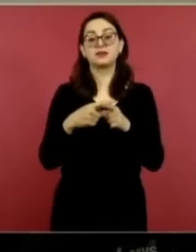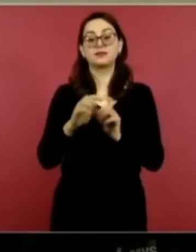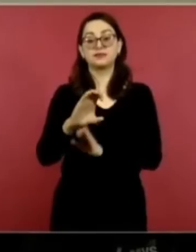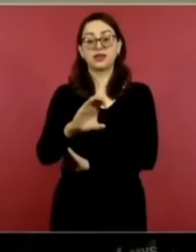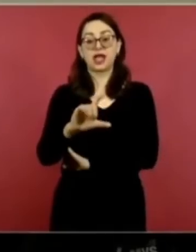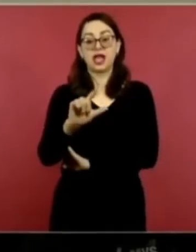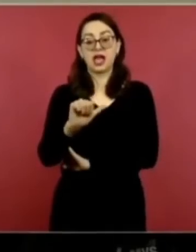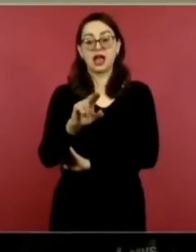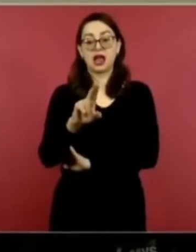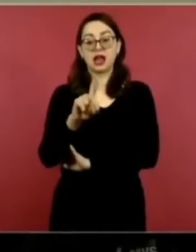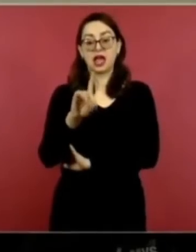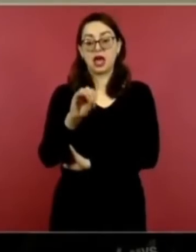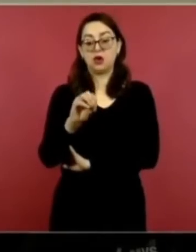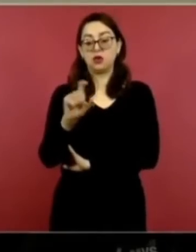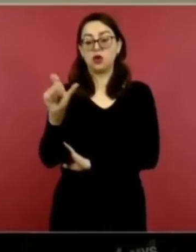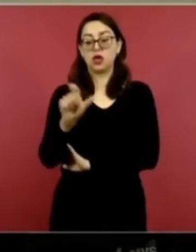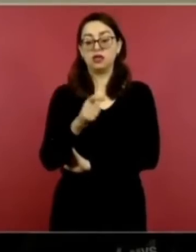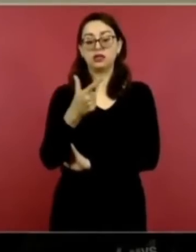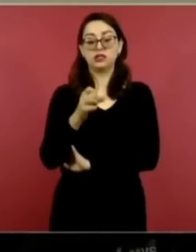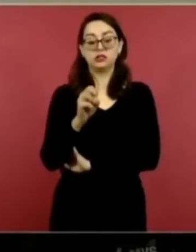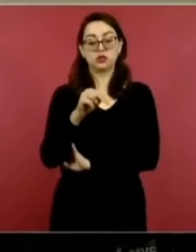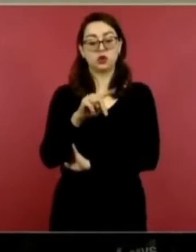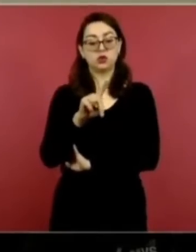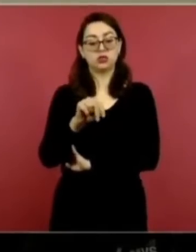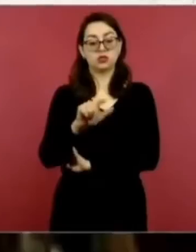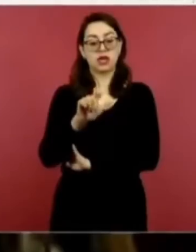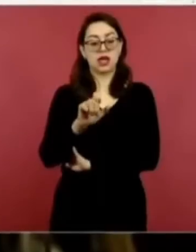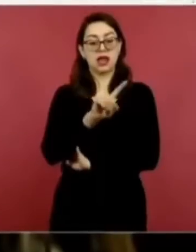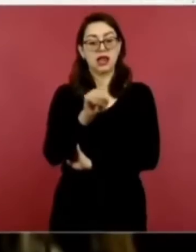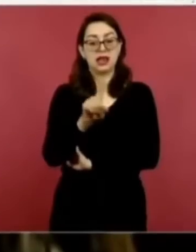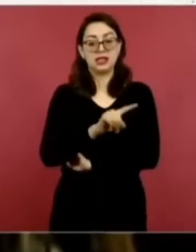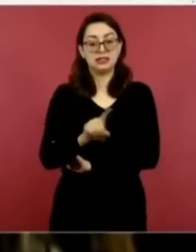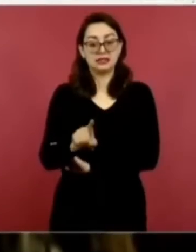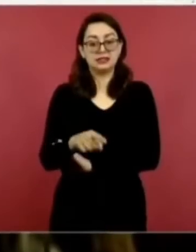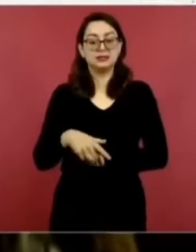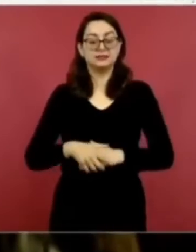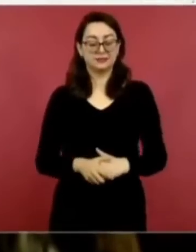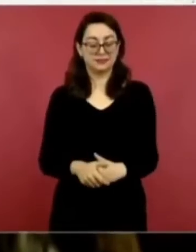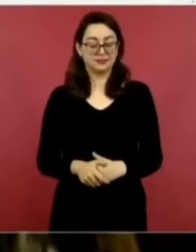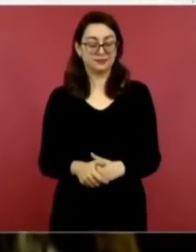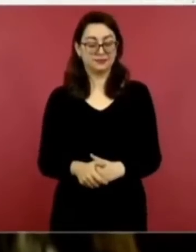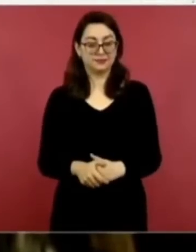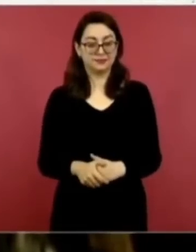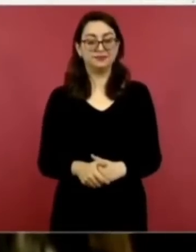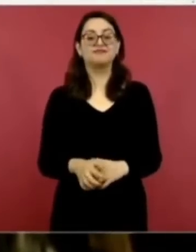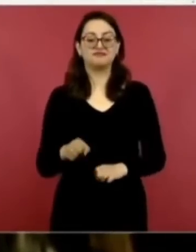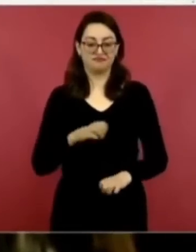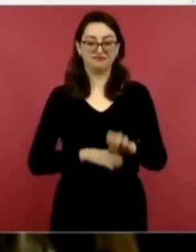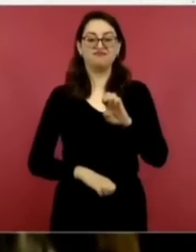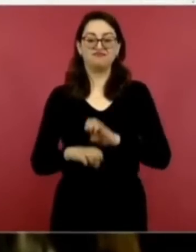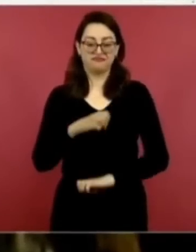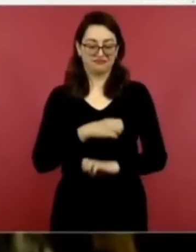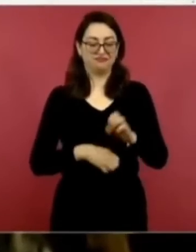Papá. Y se quedó con una empresa